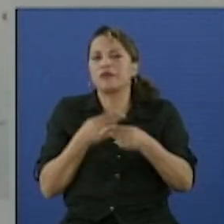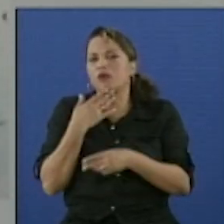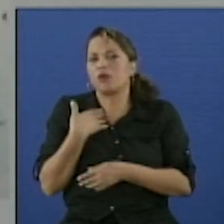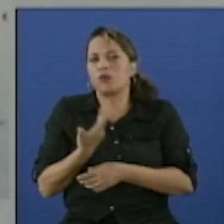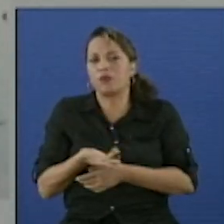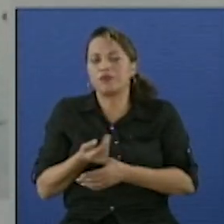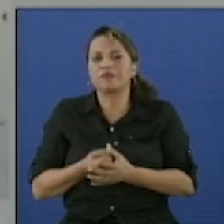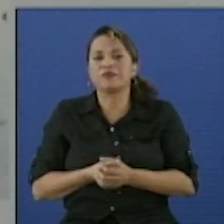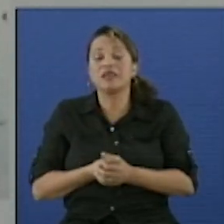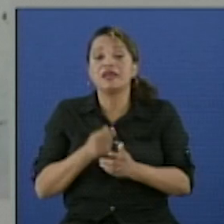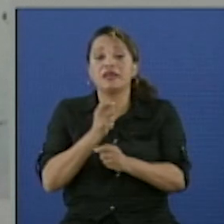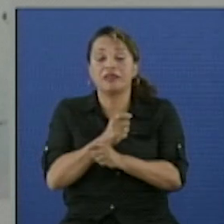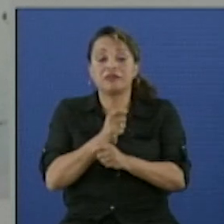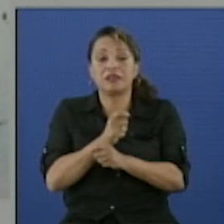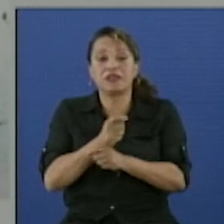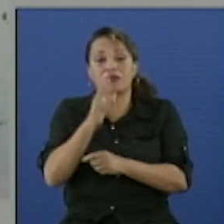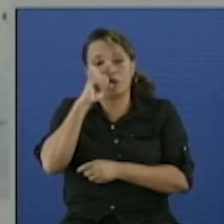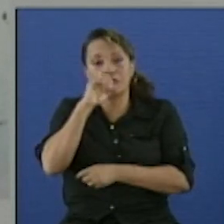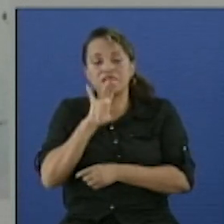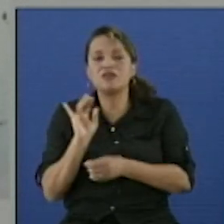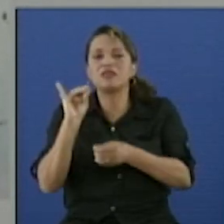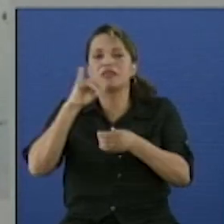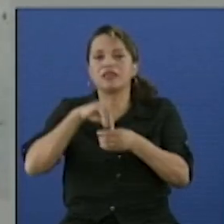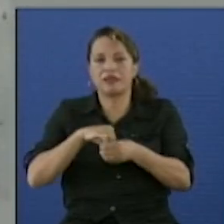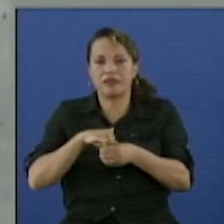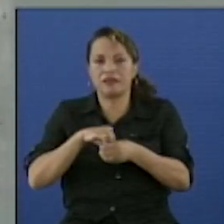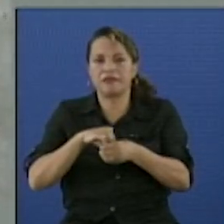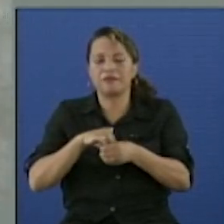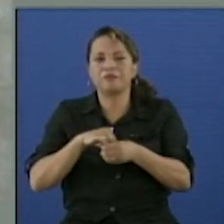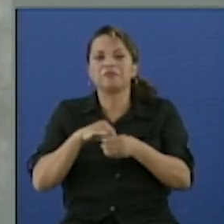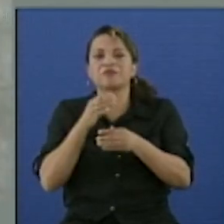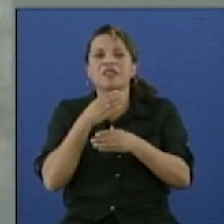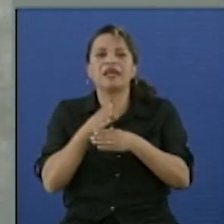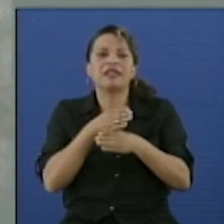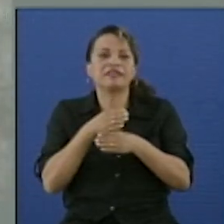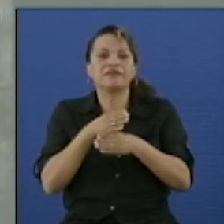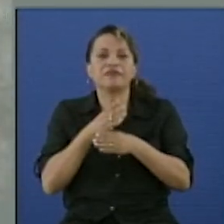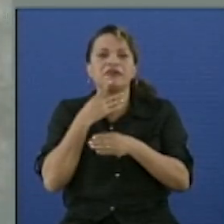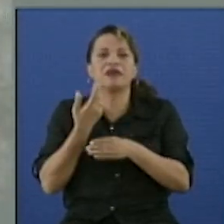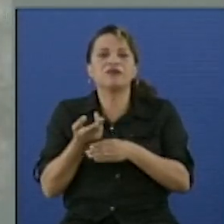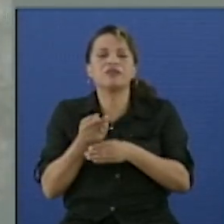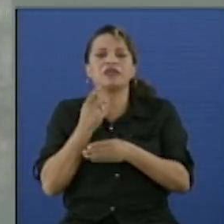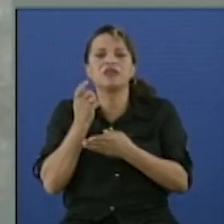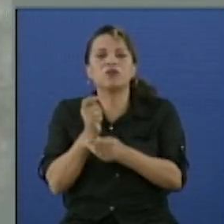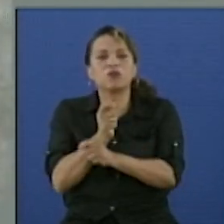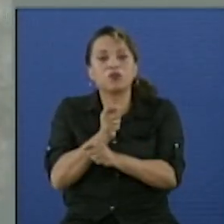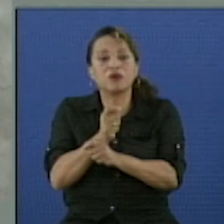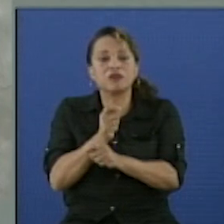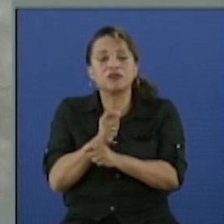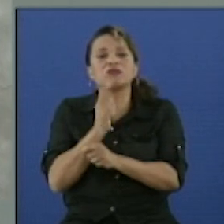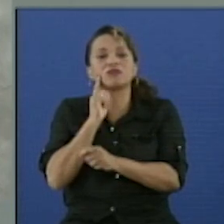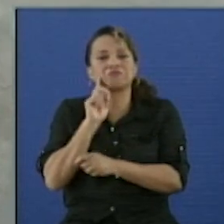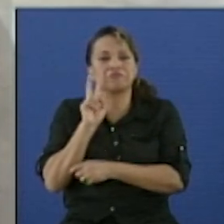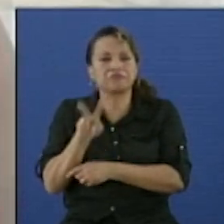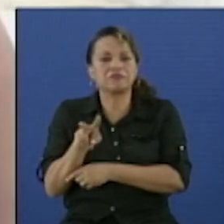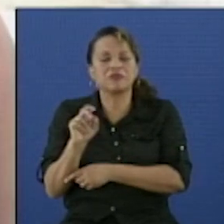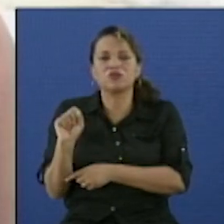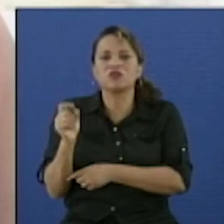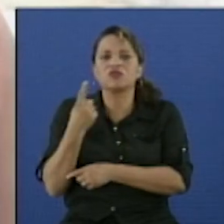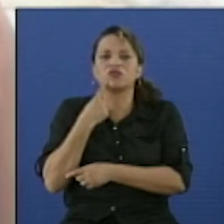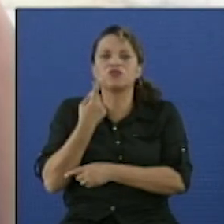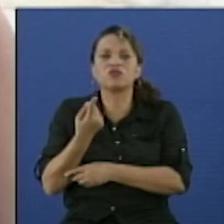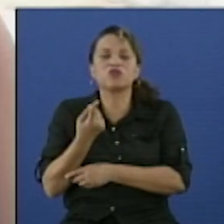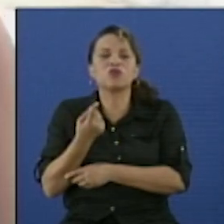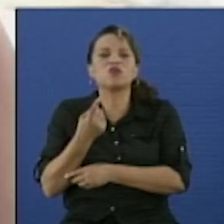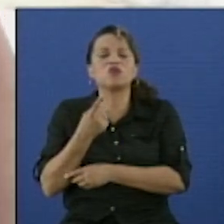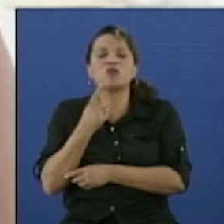formar al niño cubano integralmente. Por lo tanto, el concepto de educación popular aparece. La labor de Arturo Montori no solo es desmontar eso,